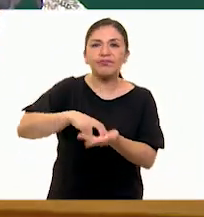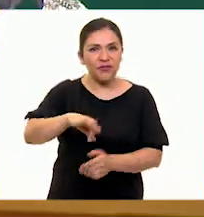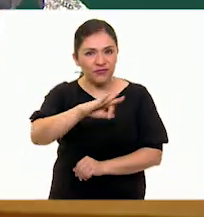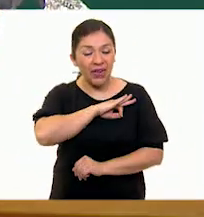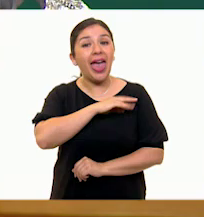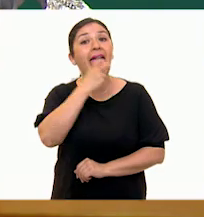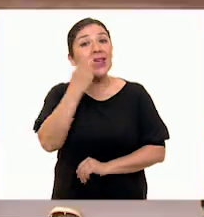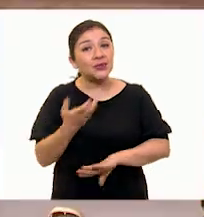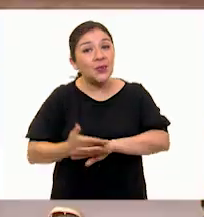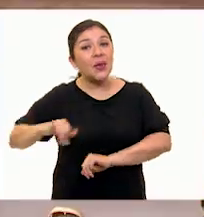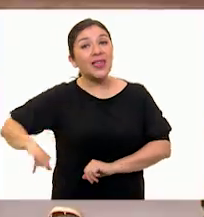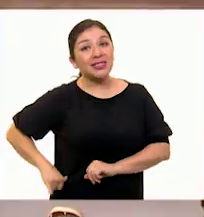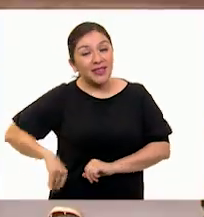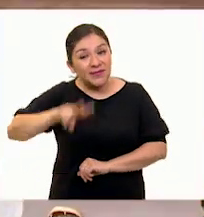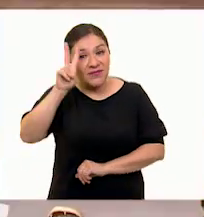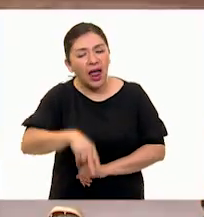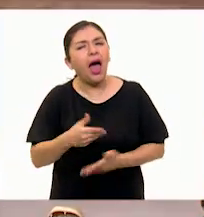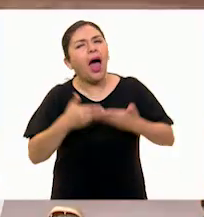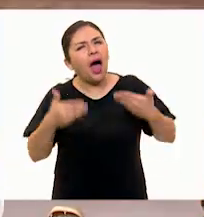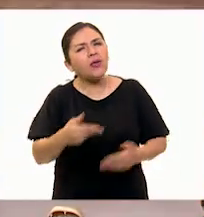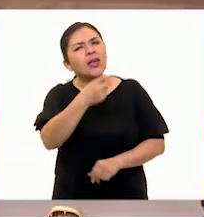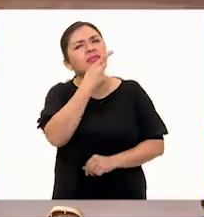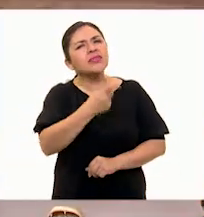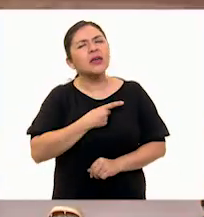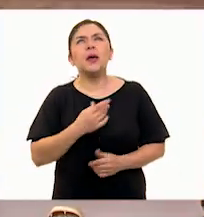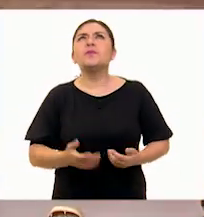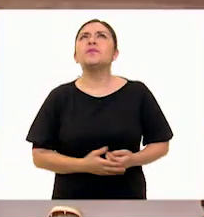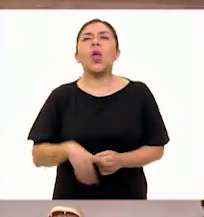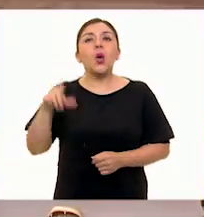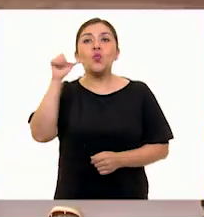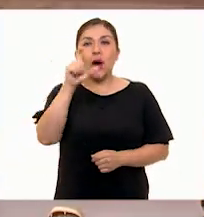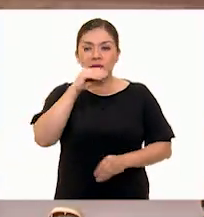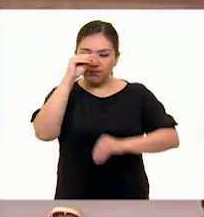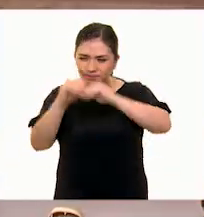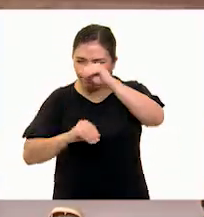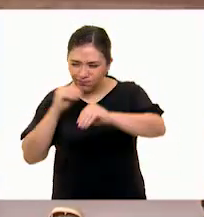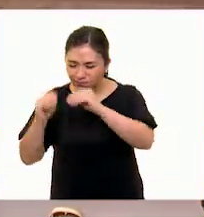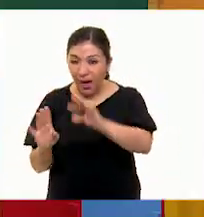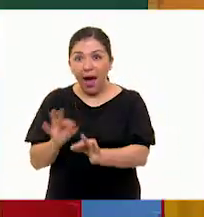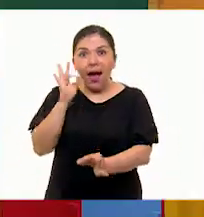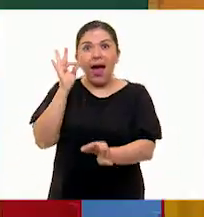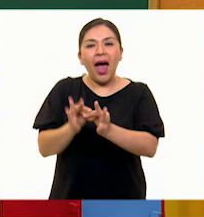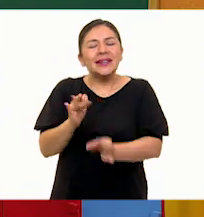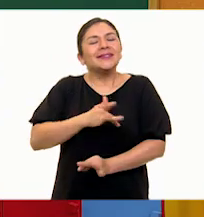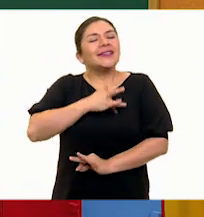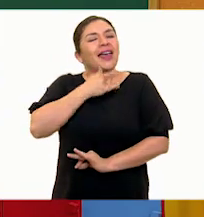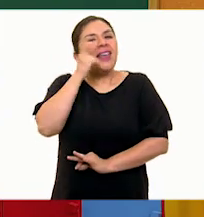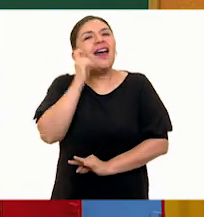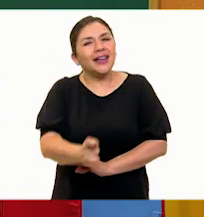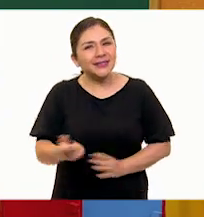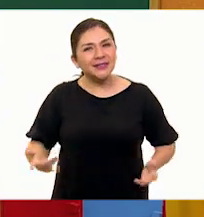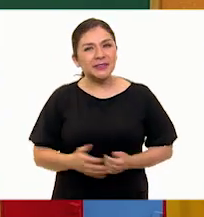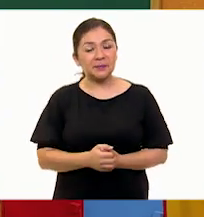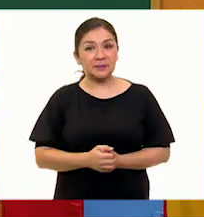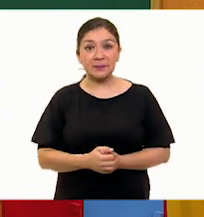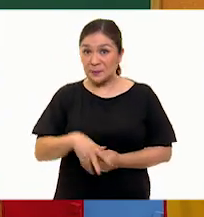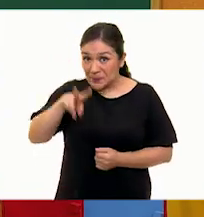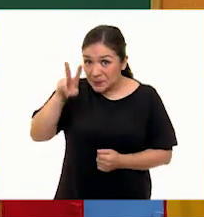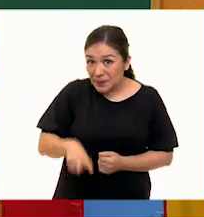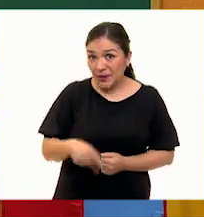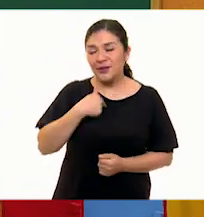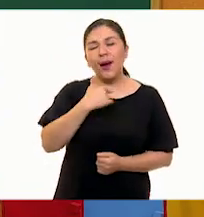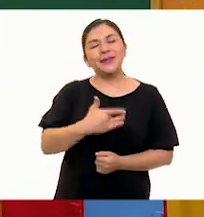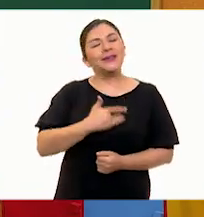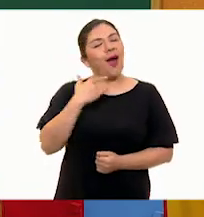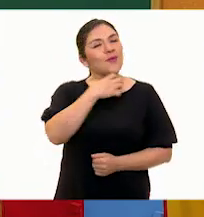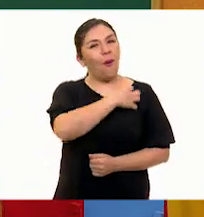qué interesante. Ahora cuéntanos, ¿qué sientes cuando terminas una obra? Pues la verdad es que me siento